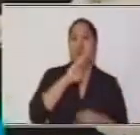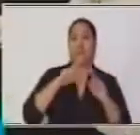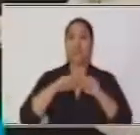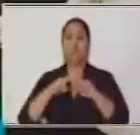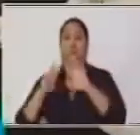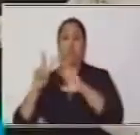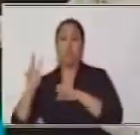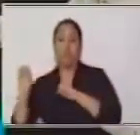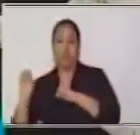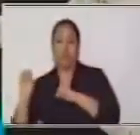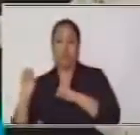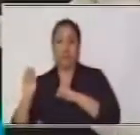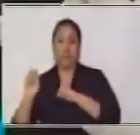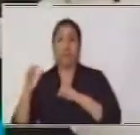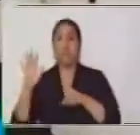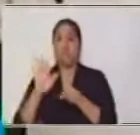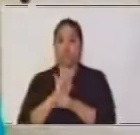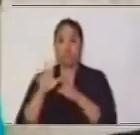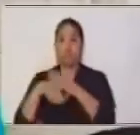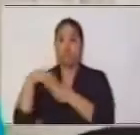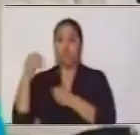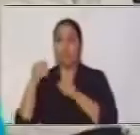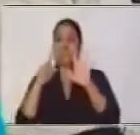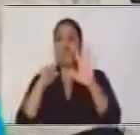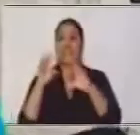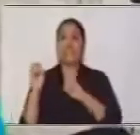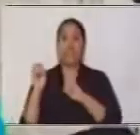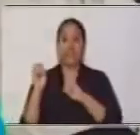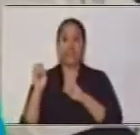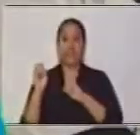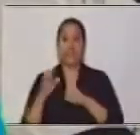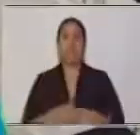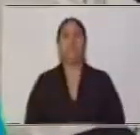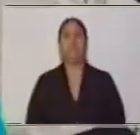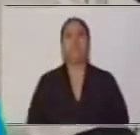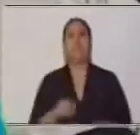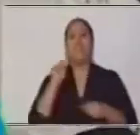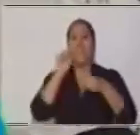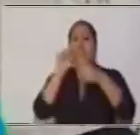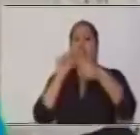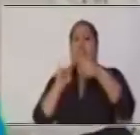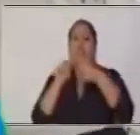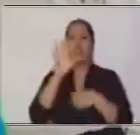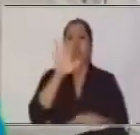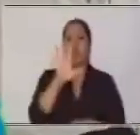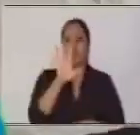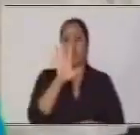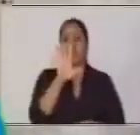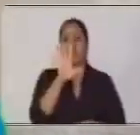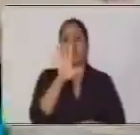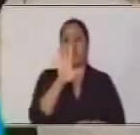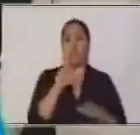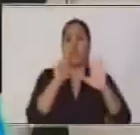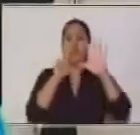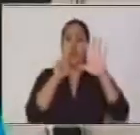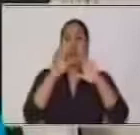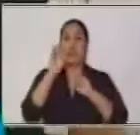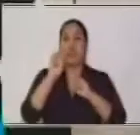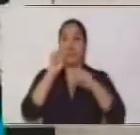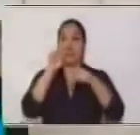sesenta, ya lo dijimos. Ese sesenta va a ser dividido dentro de cinco. Sesenta. Dentro de cinco,